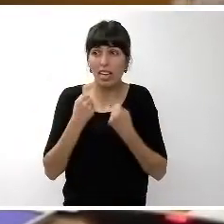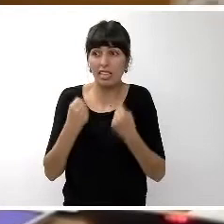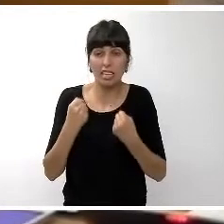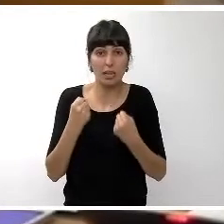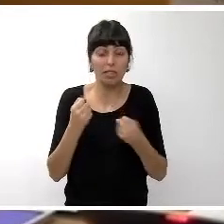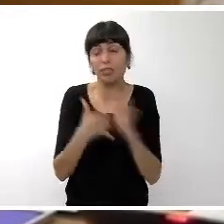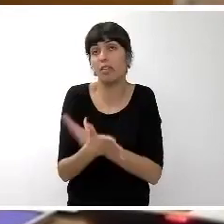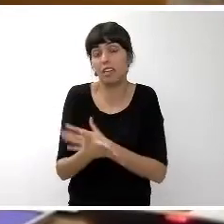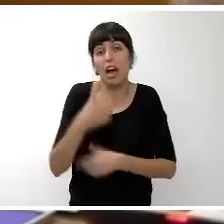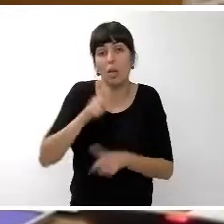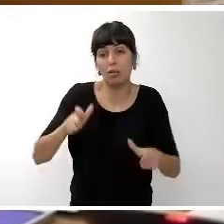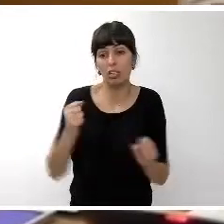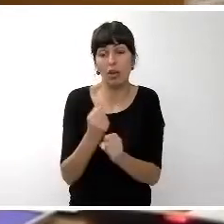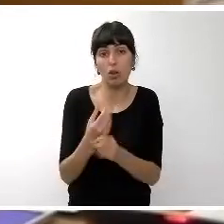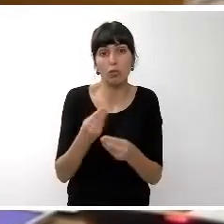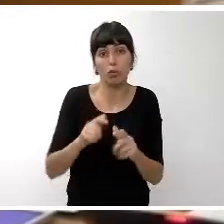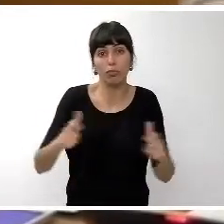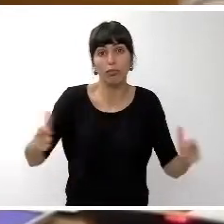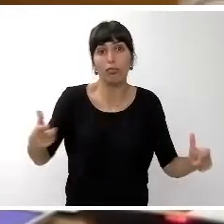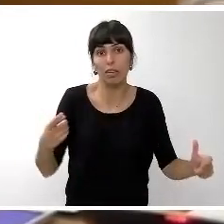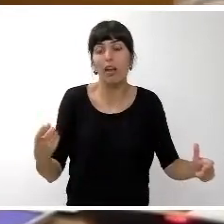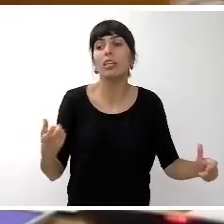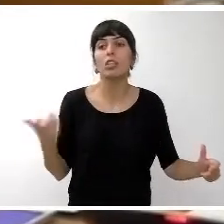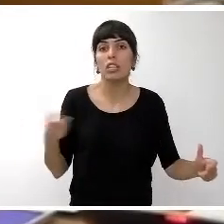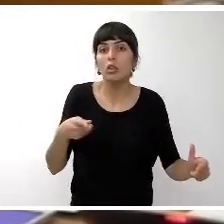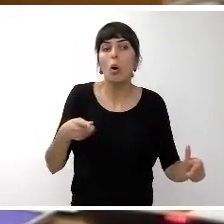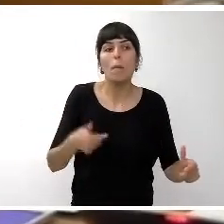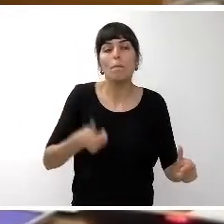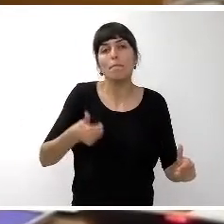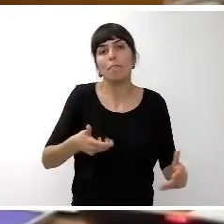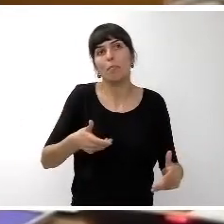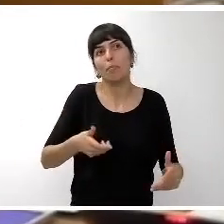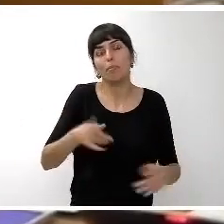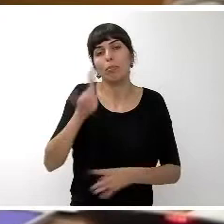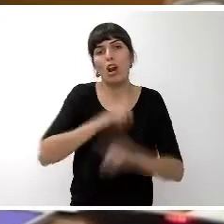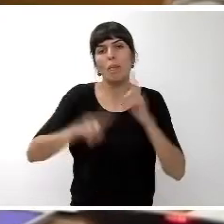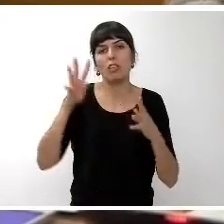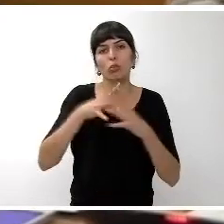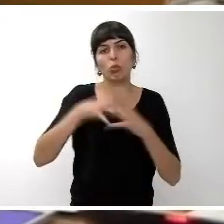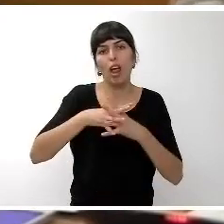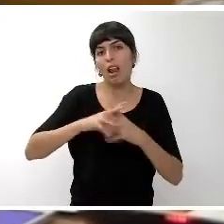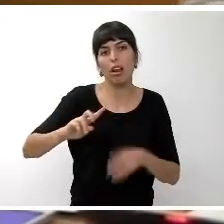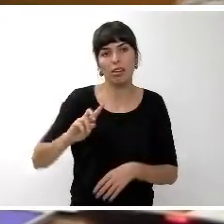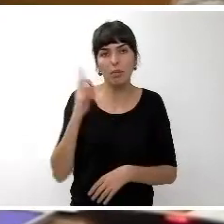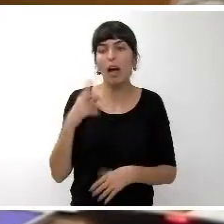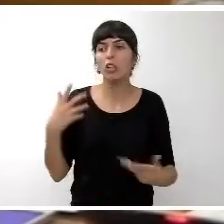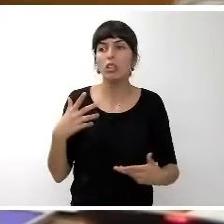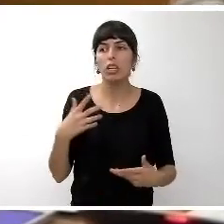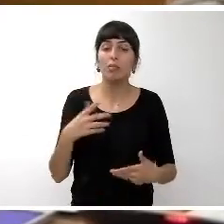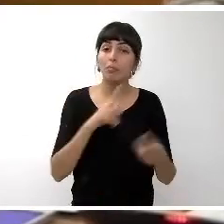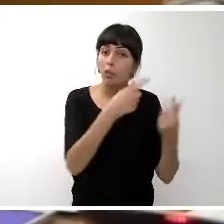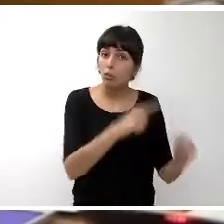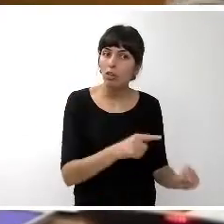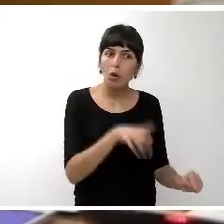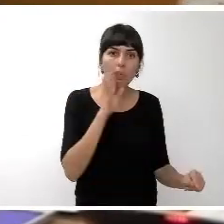que es nuestro mayor problema estructural ¿no? en cambio este proyecto de presupuesto sigue